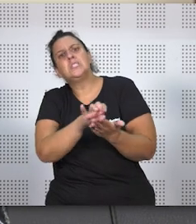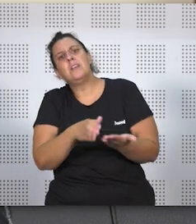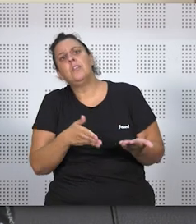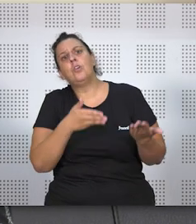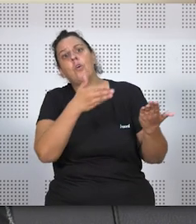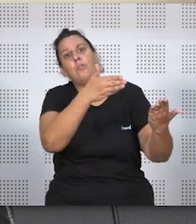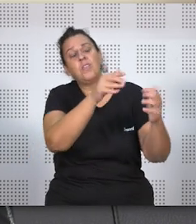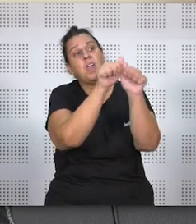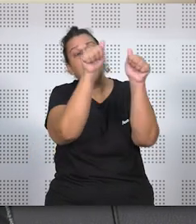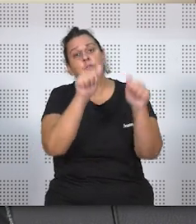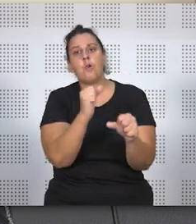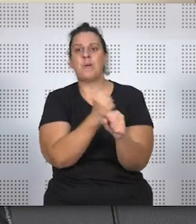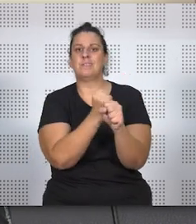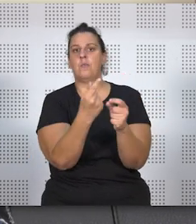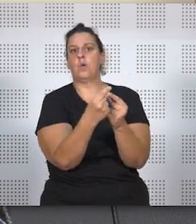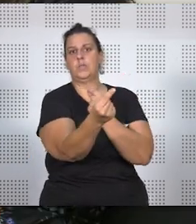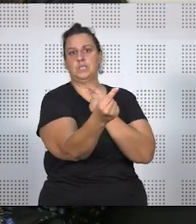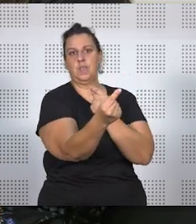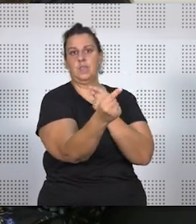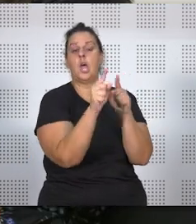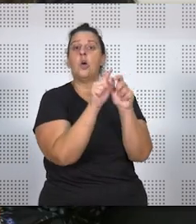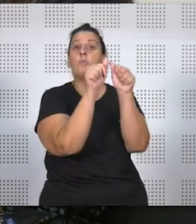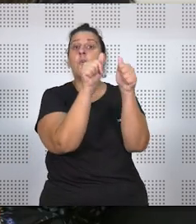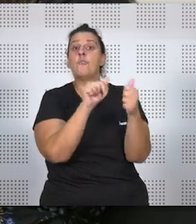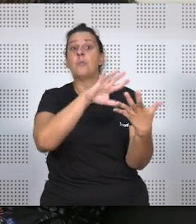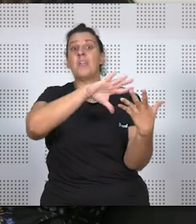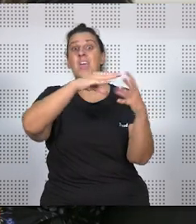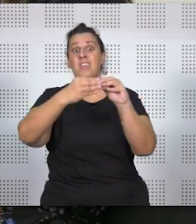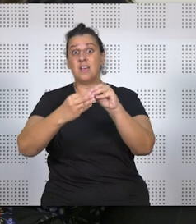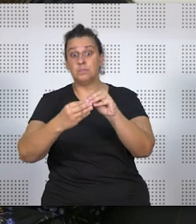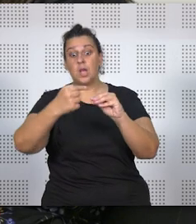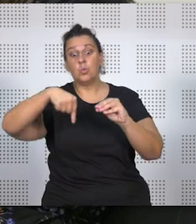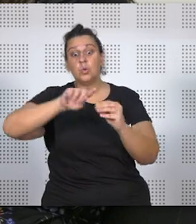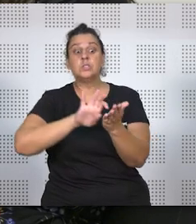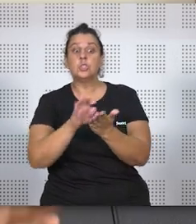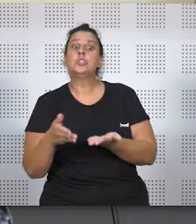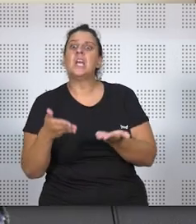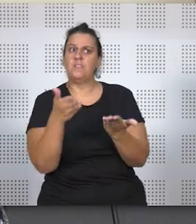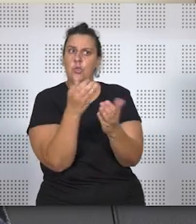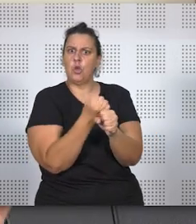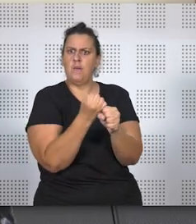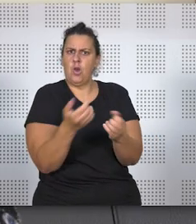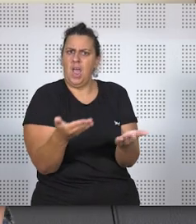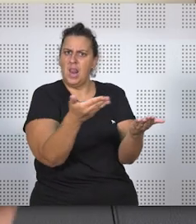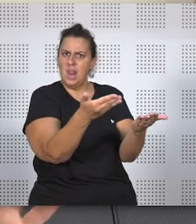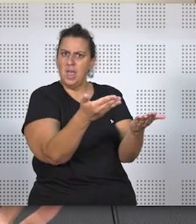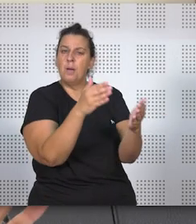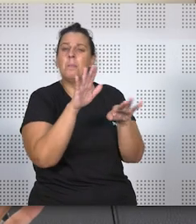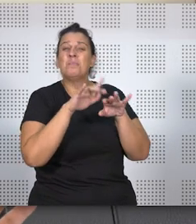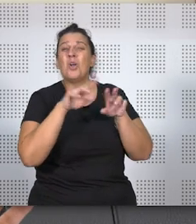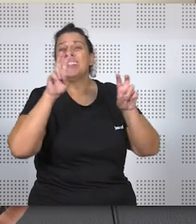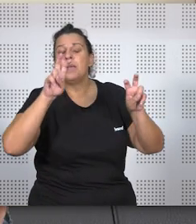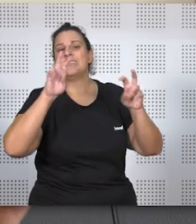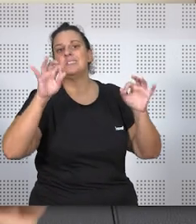mediante la modalidad de trabajo a distancia como forma de adaptar nuestra prestación laboral por cuestiones de